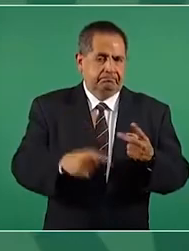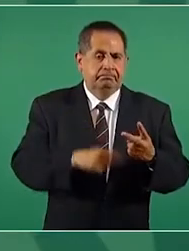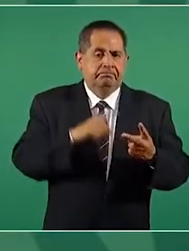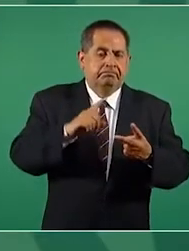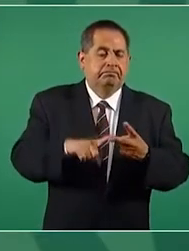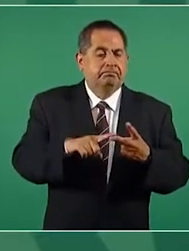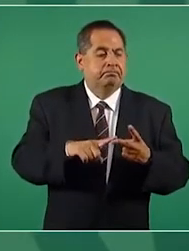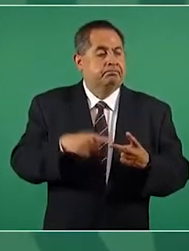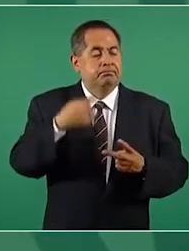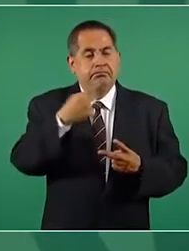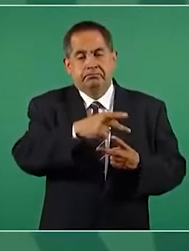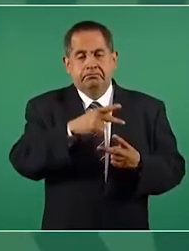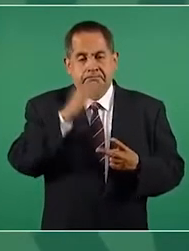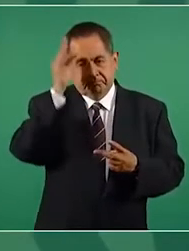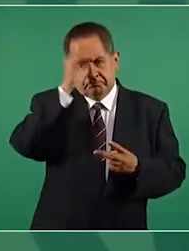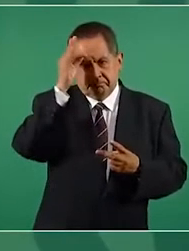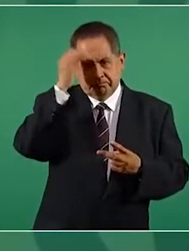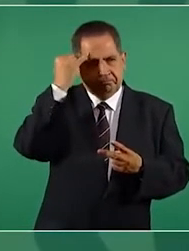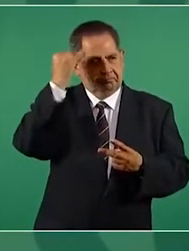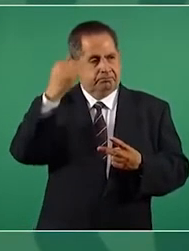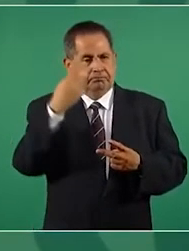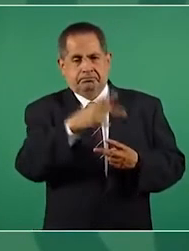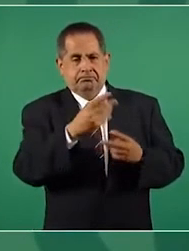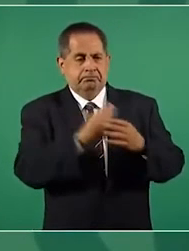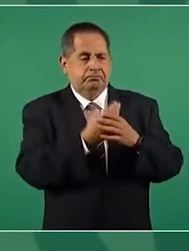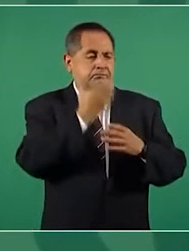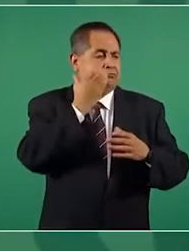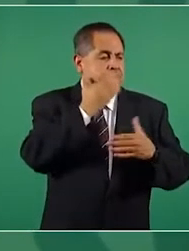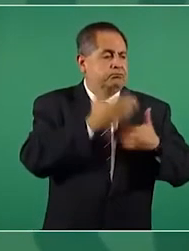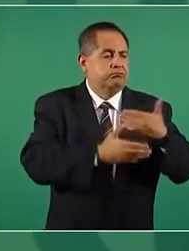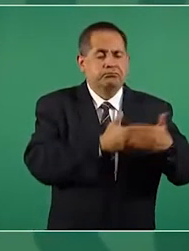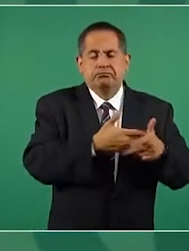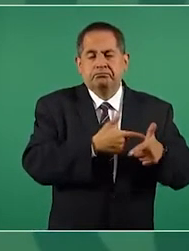la ideología conservadora.